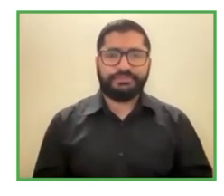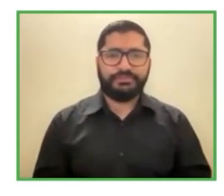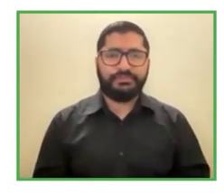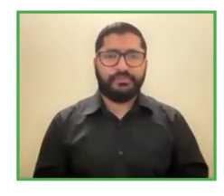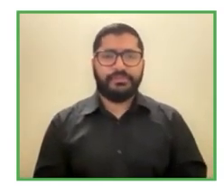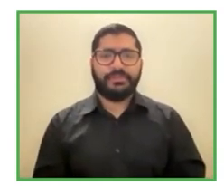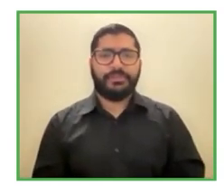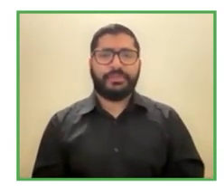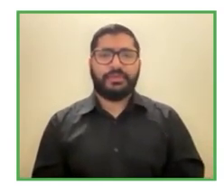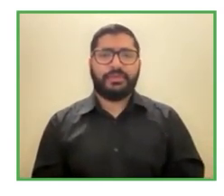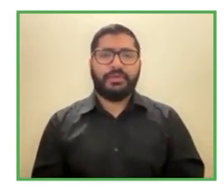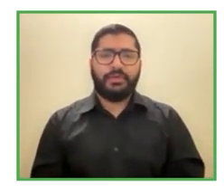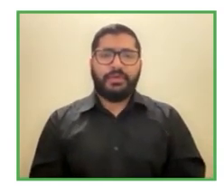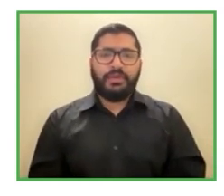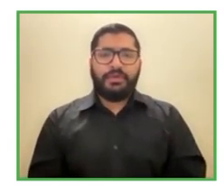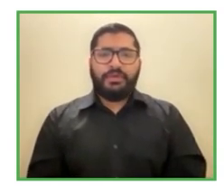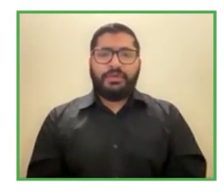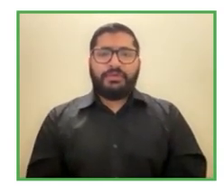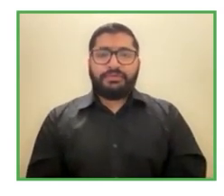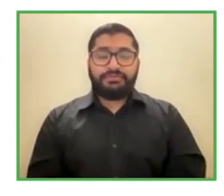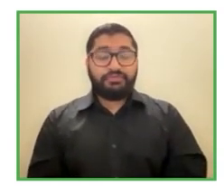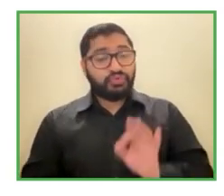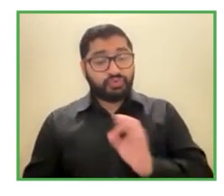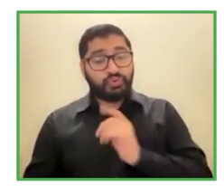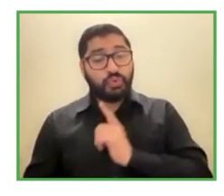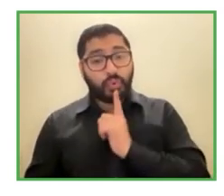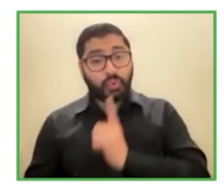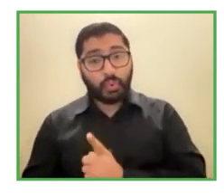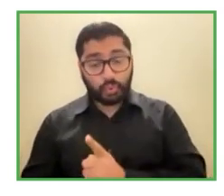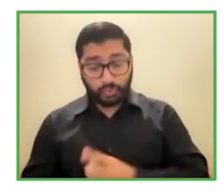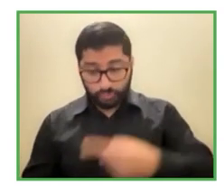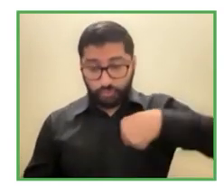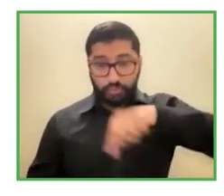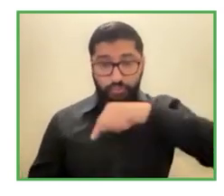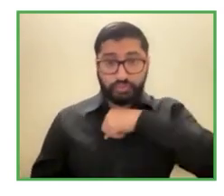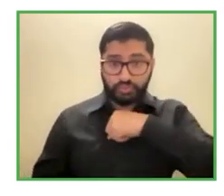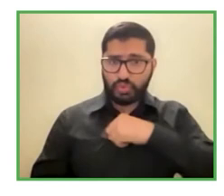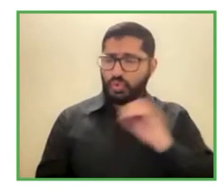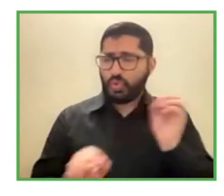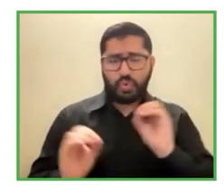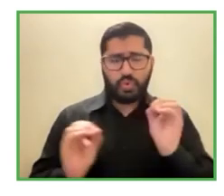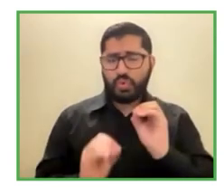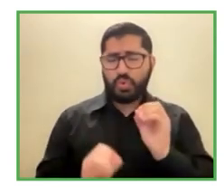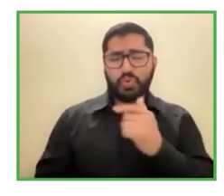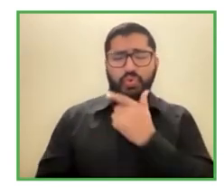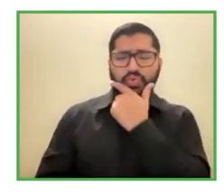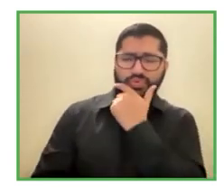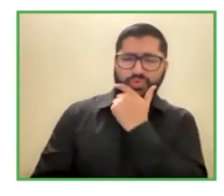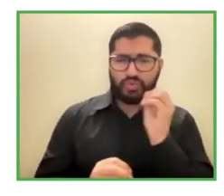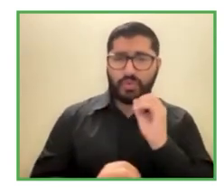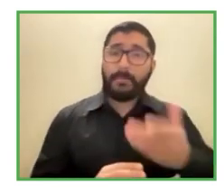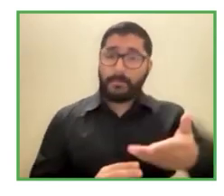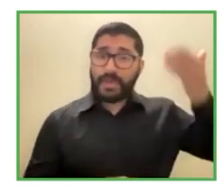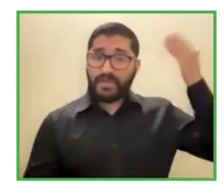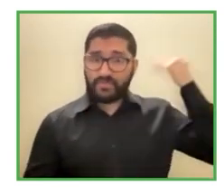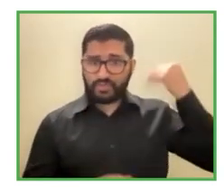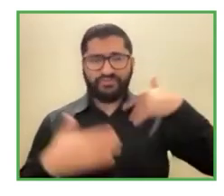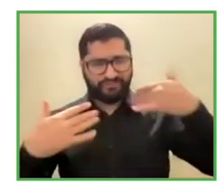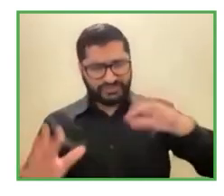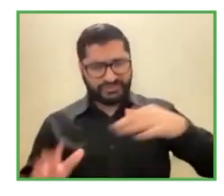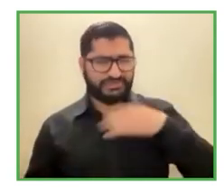honestamente realmente nunca nos cuestionamos el proyecto tal como lo dije anteriormente quizás